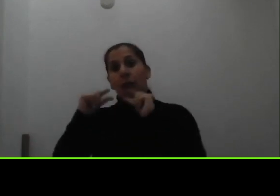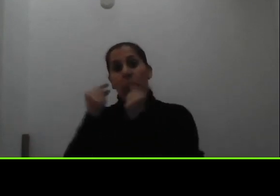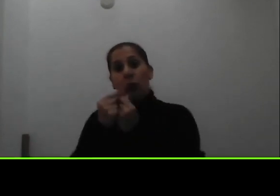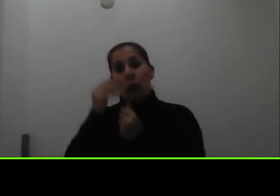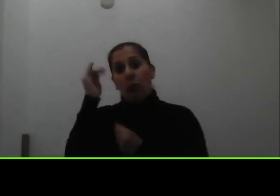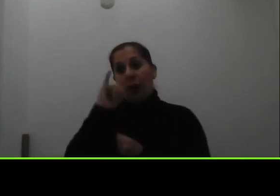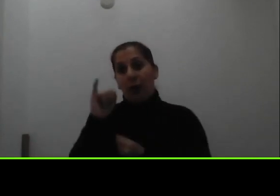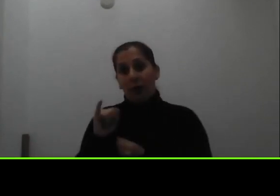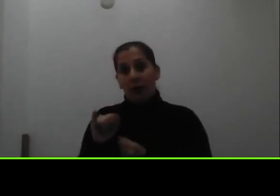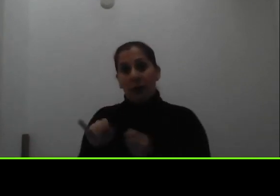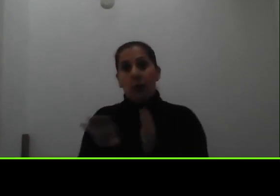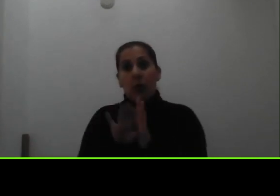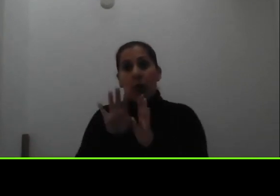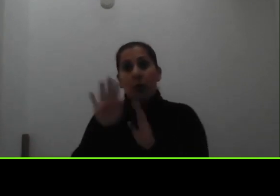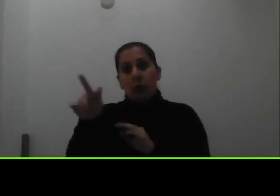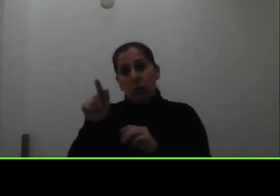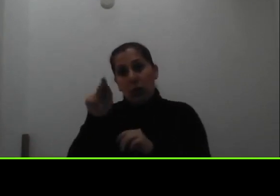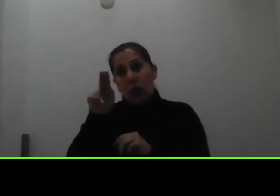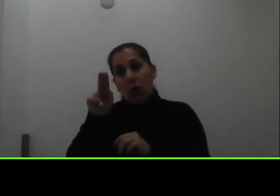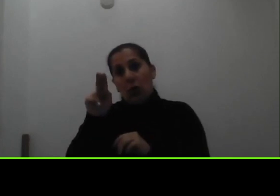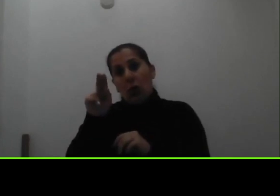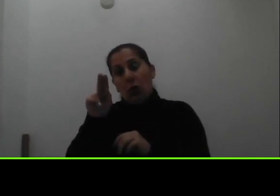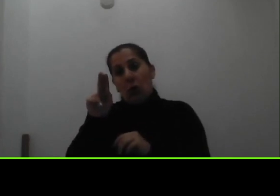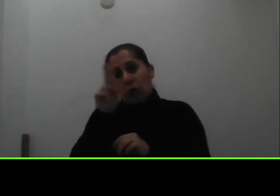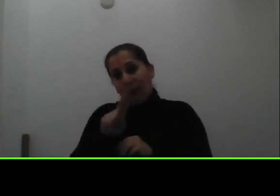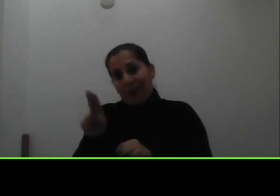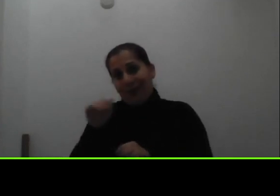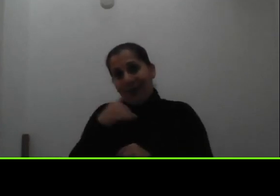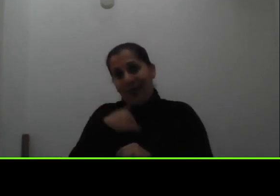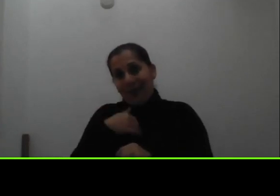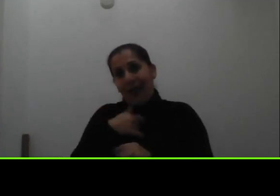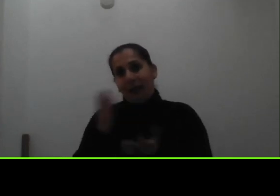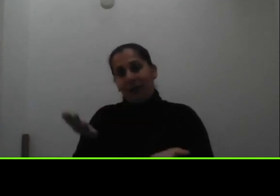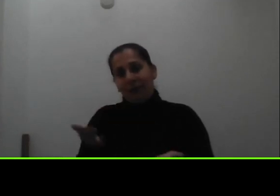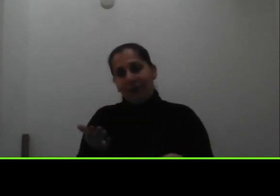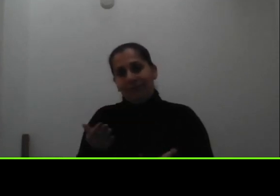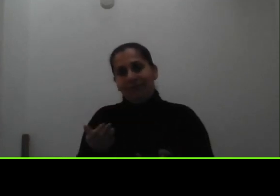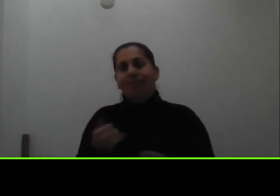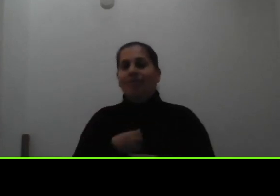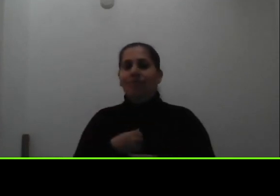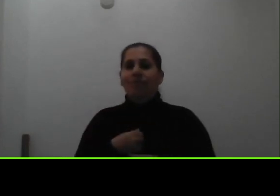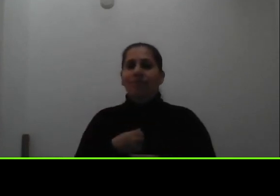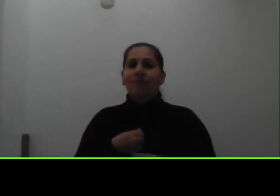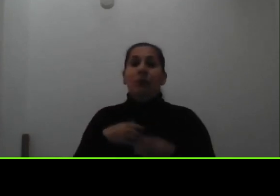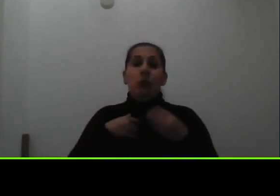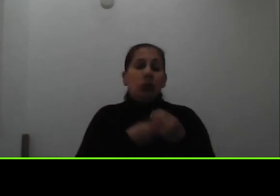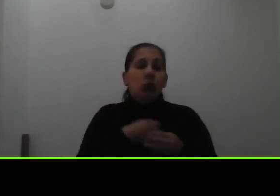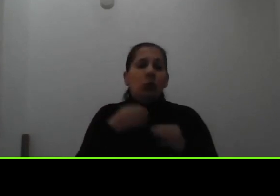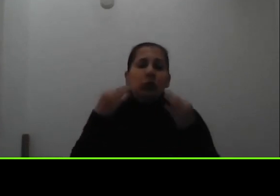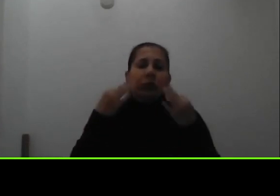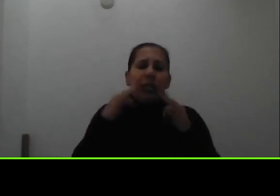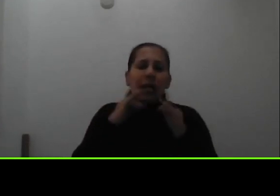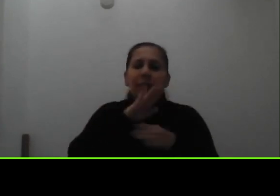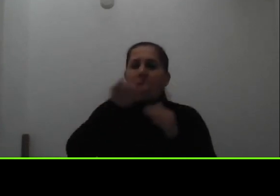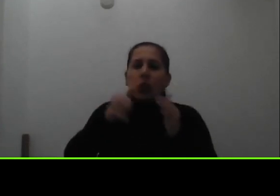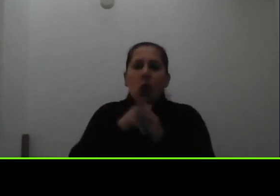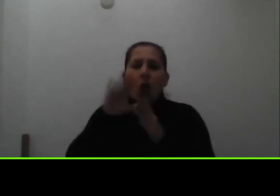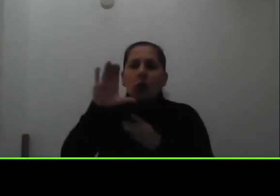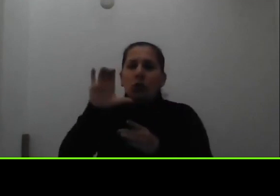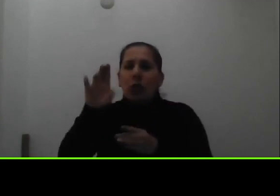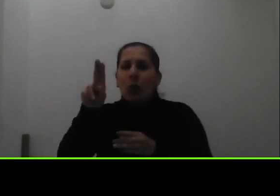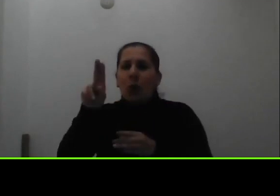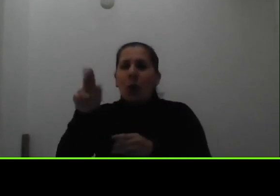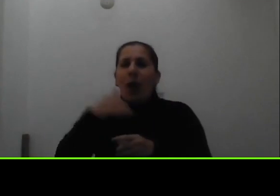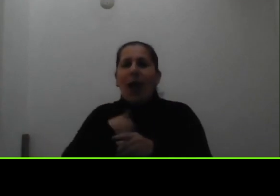si es que hay en su centro universitario porque eso es otra cosa hemos tratado de promover que en todos los centros universitarios haya arte y